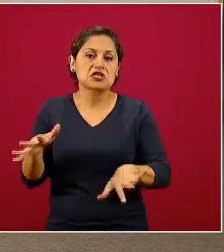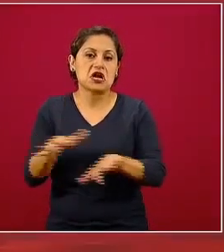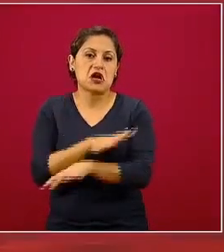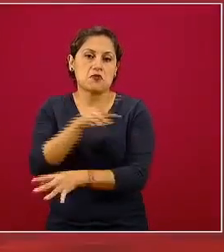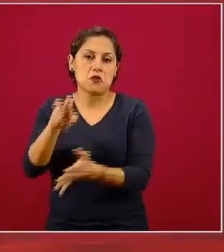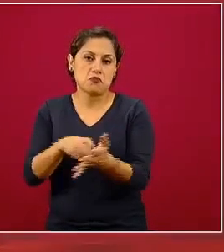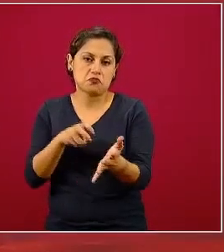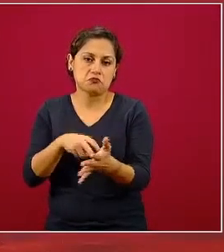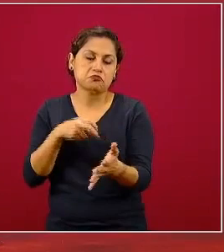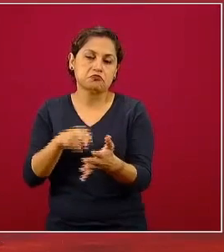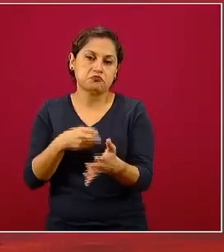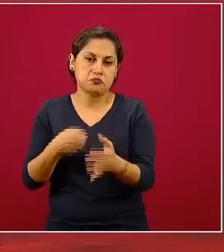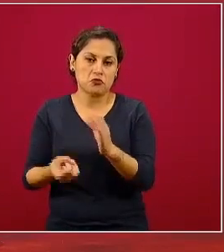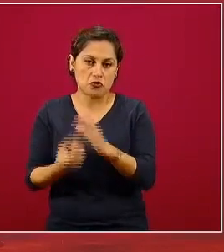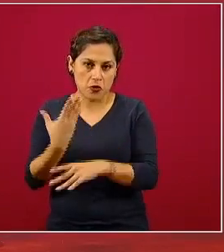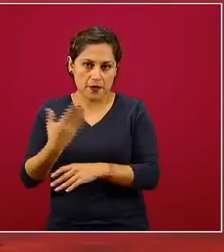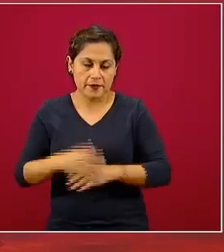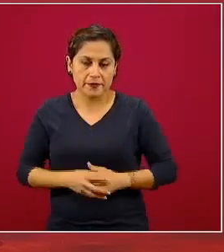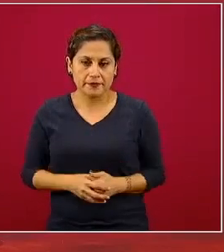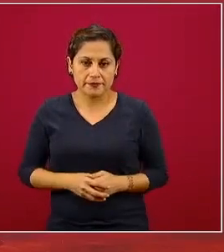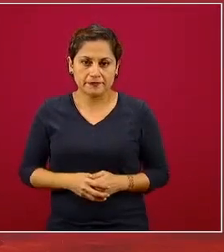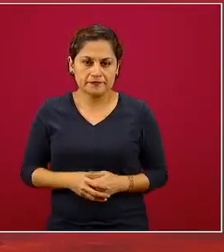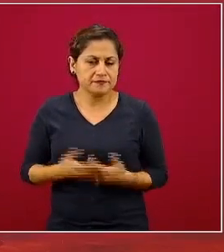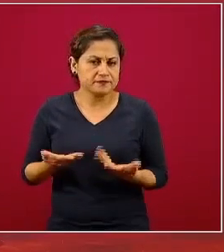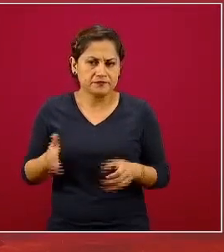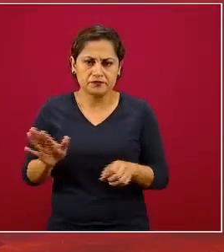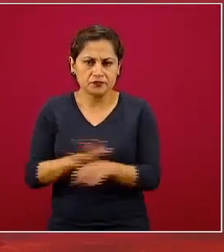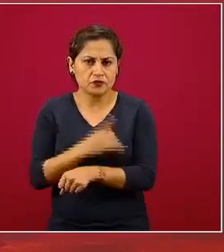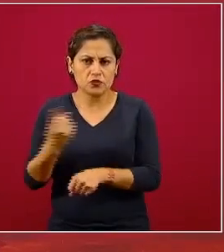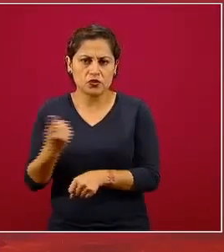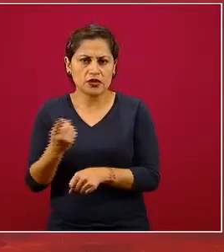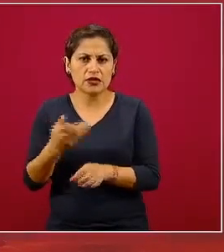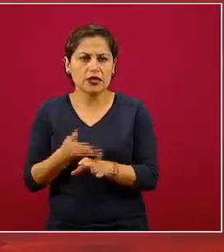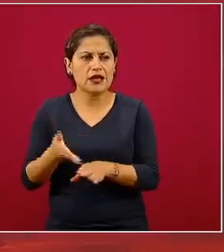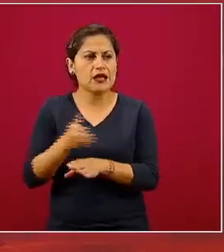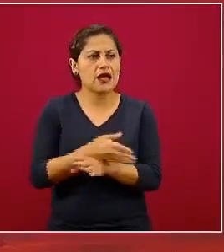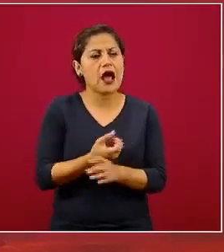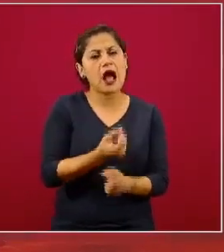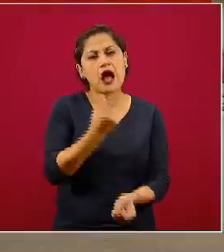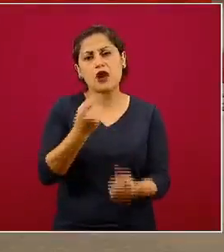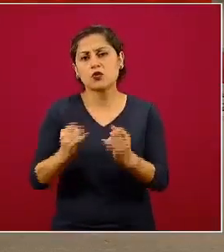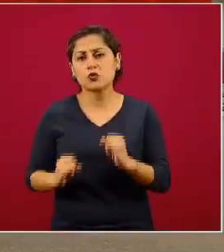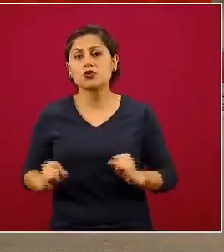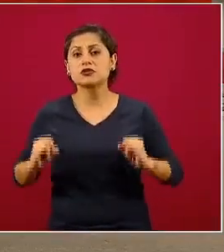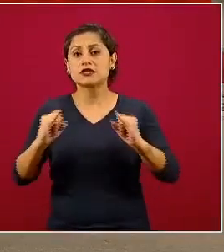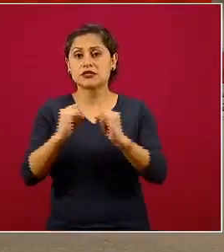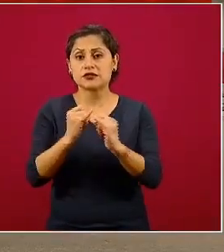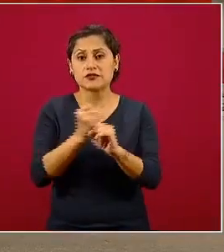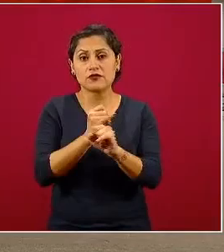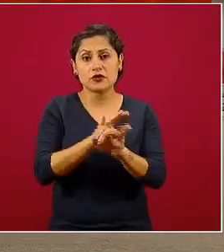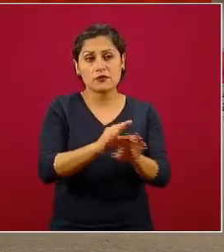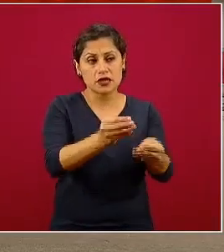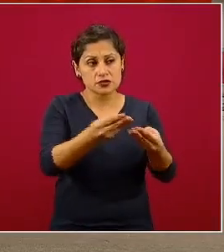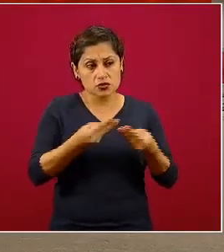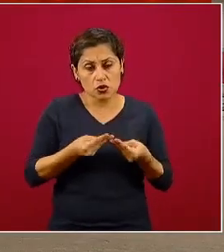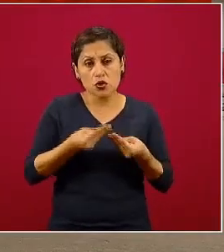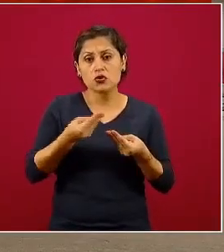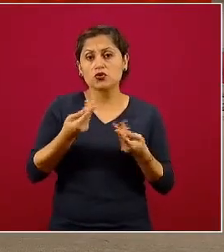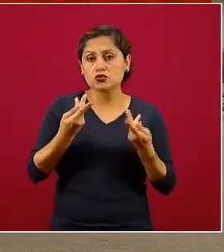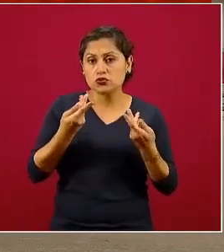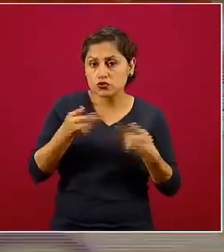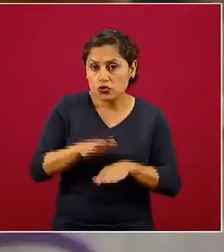precisamente a estos rezagos que había en algunas instituciones respecto al registro de mortalidad que